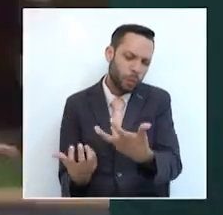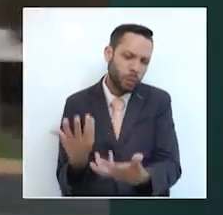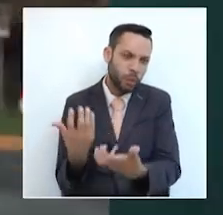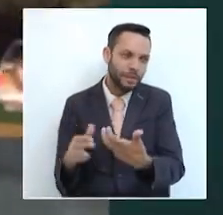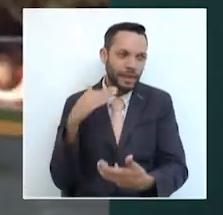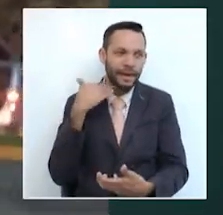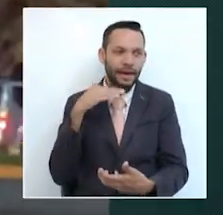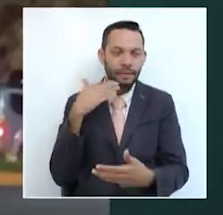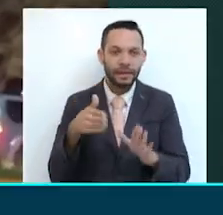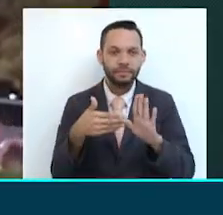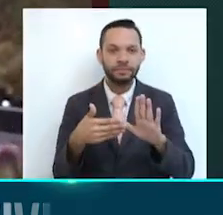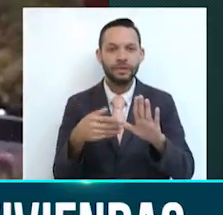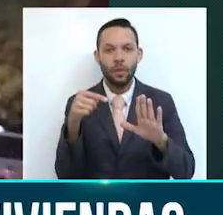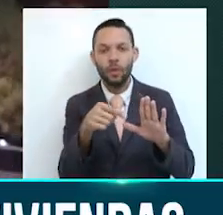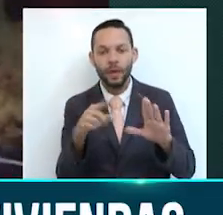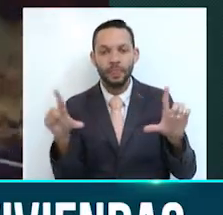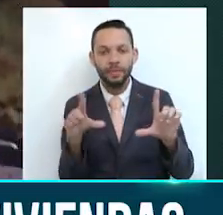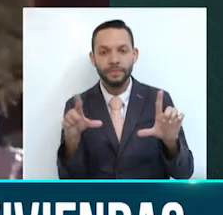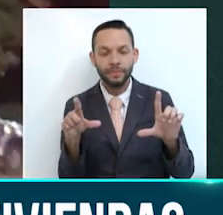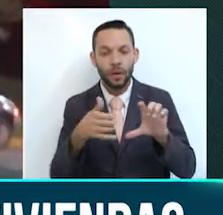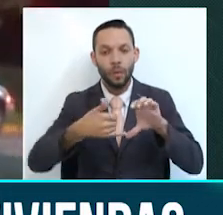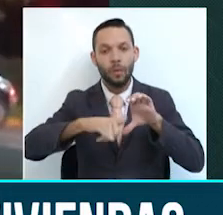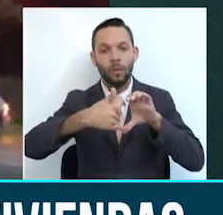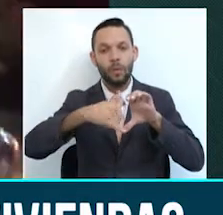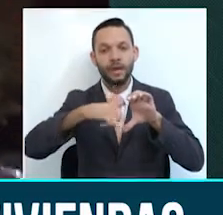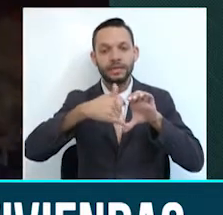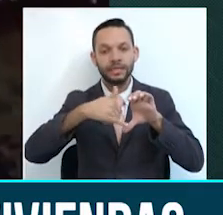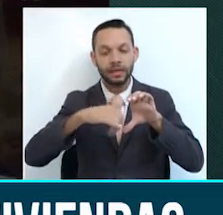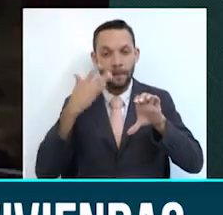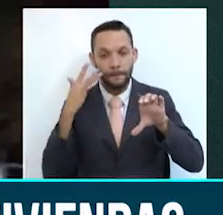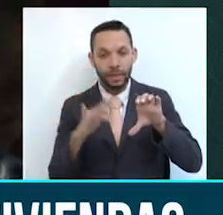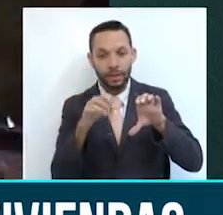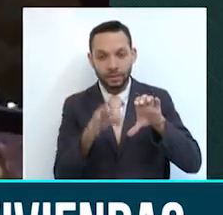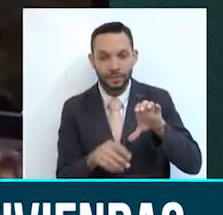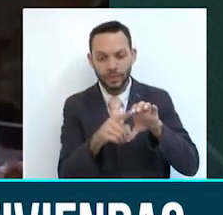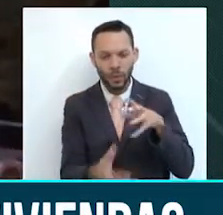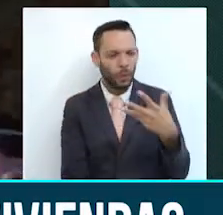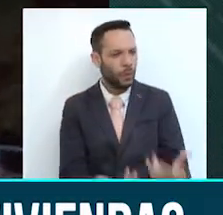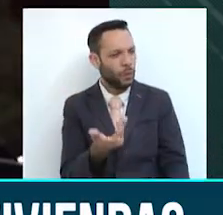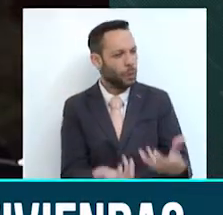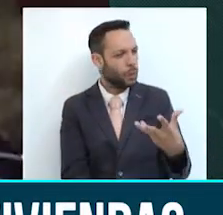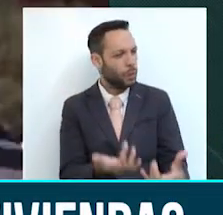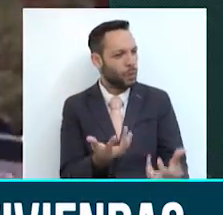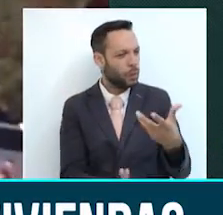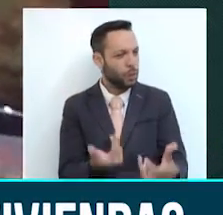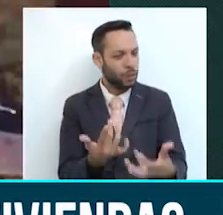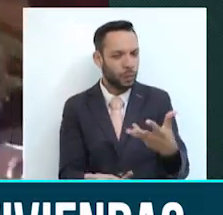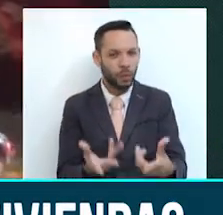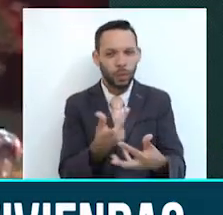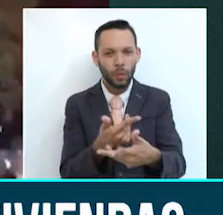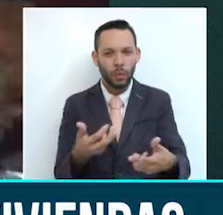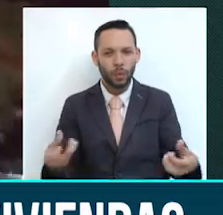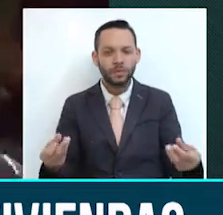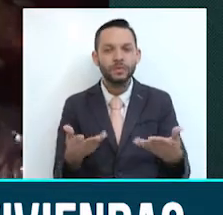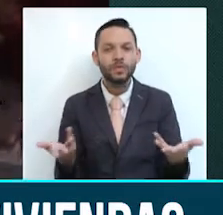a observar las imágenes que nos llega a través de nuestra línea de WhatsApp por nuestros periodistas. Un incendio estructural confirmado en el asentamiento